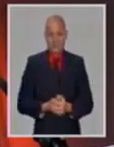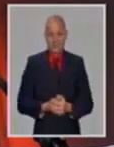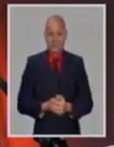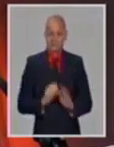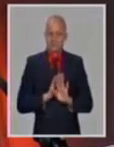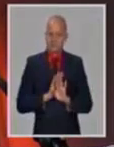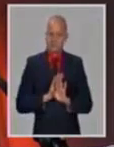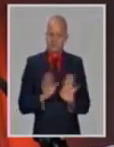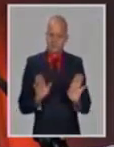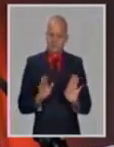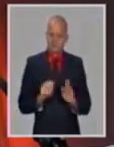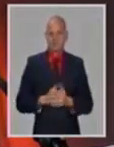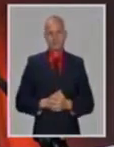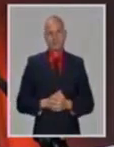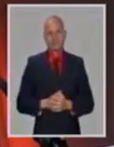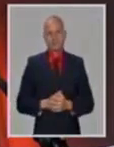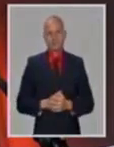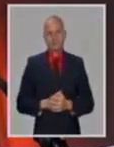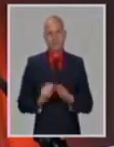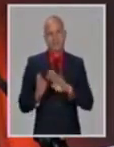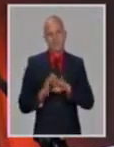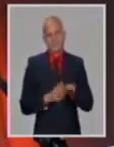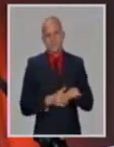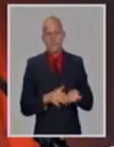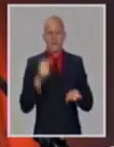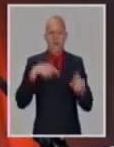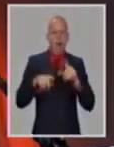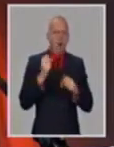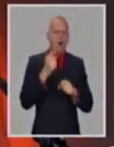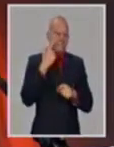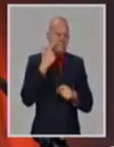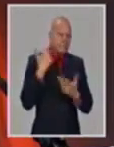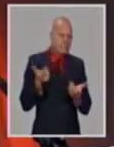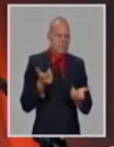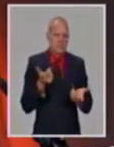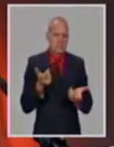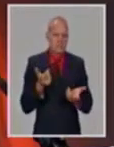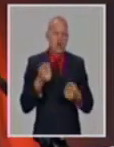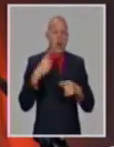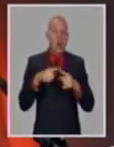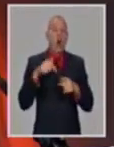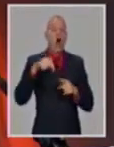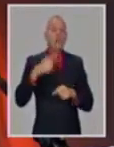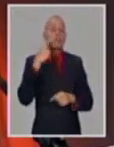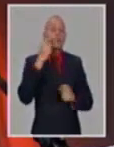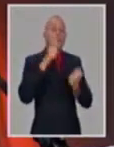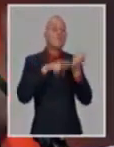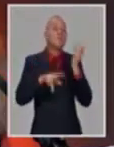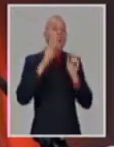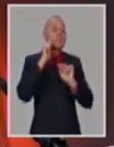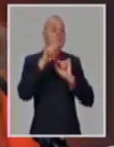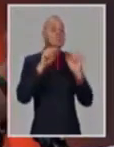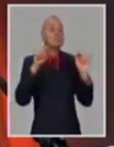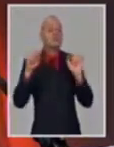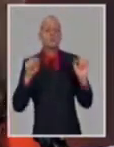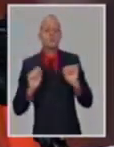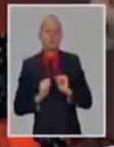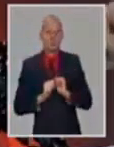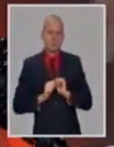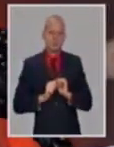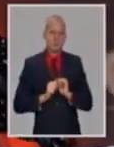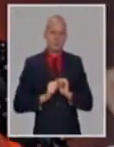Bien, en estos momentos seguimos trabajando muestras de provincias y de situaciones,